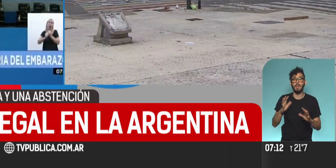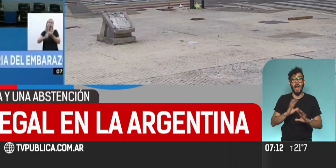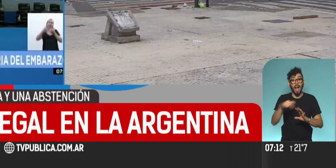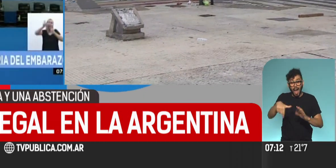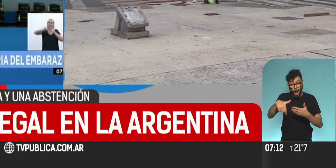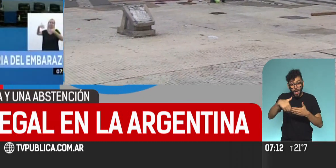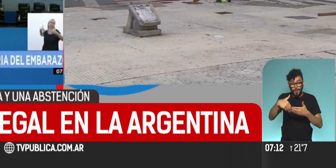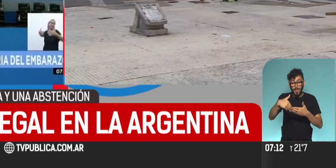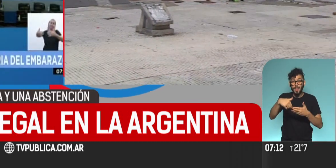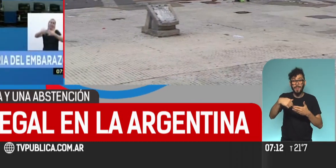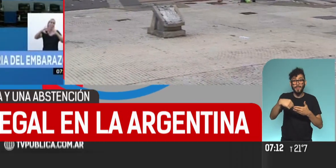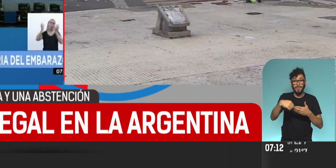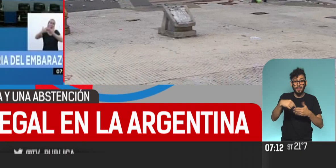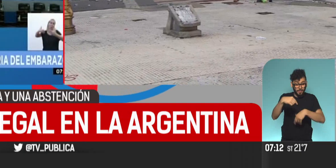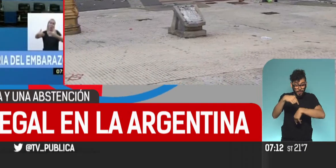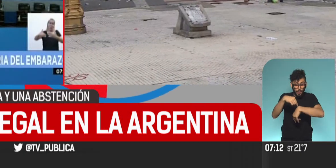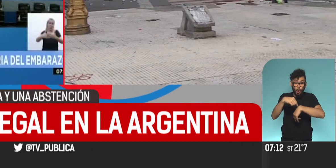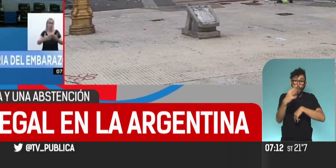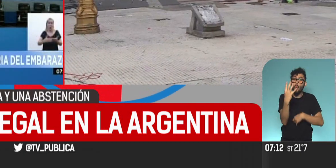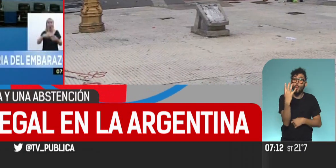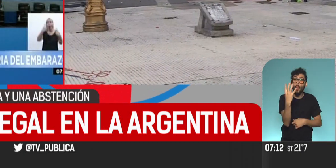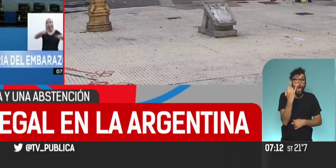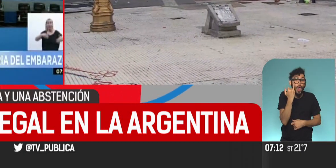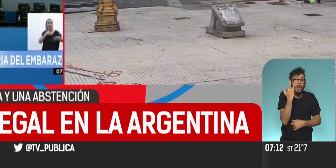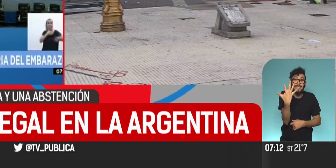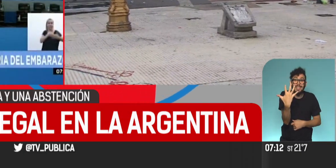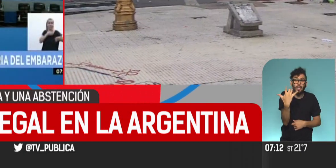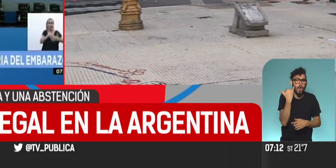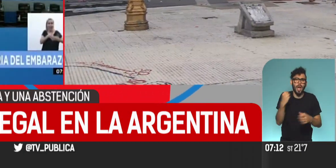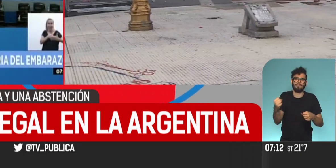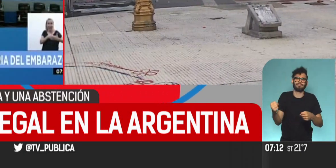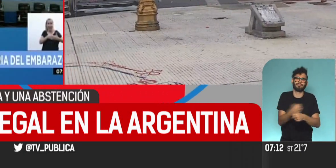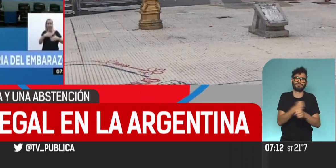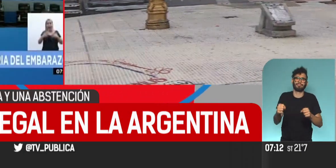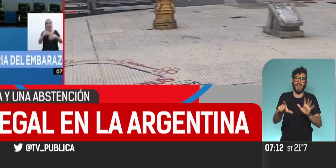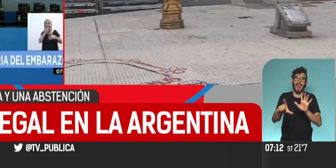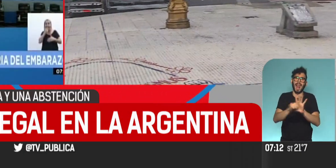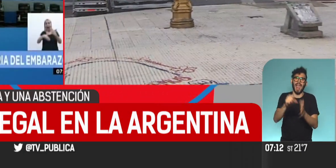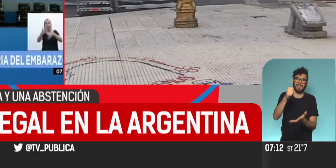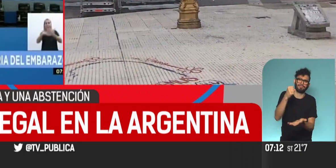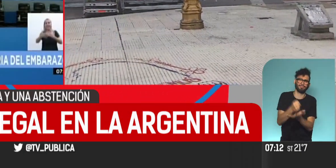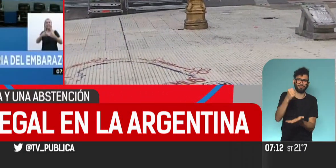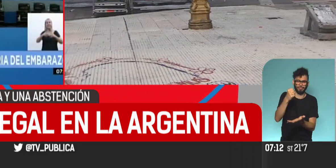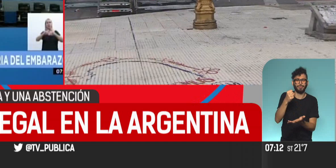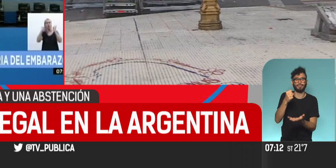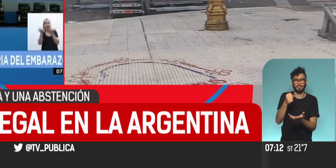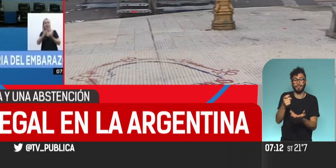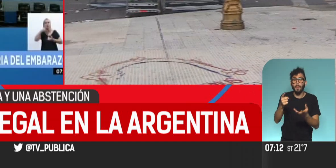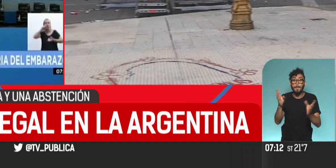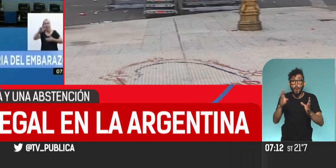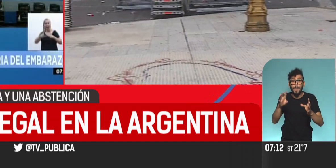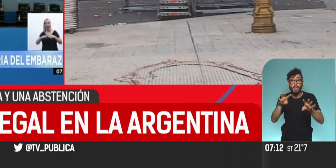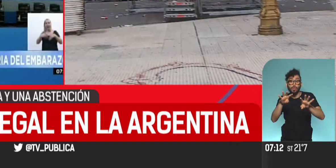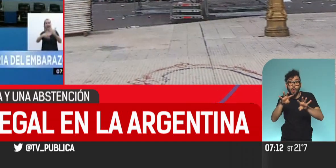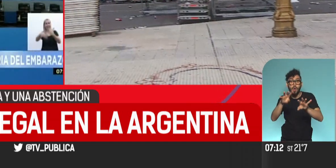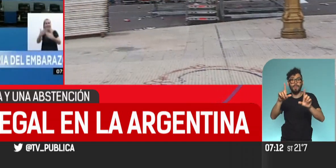a partir de las 4 y 5 minutos de la madrugada sea ley. Lo veíamos, lo escuchábamos en ese momento de la madrugada, lo